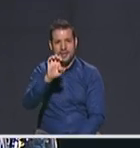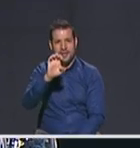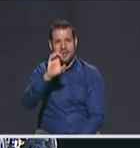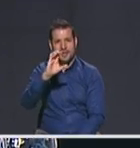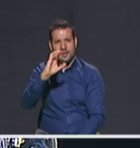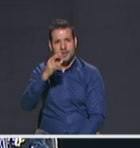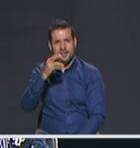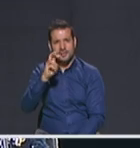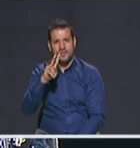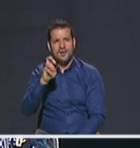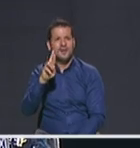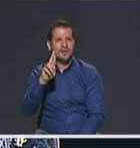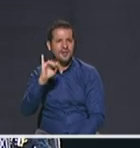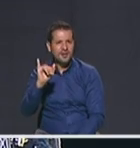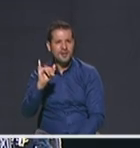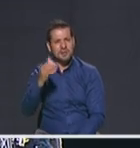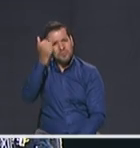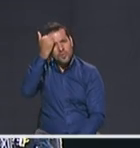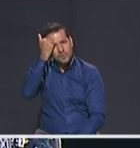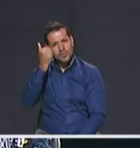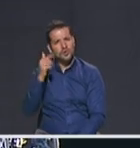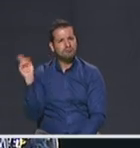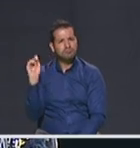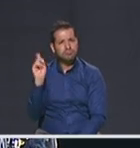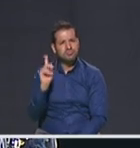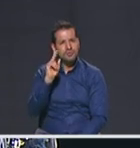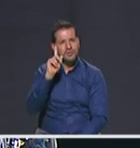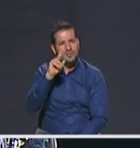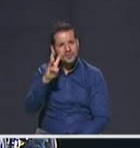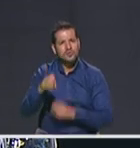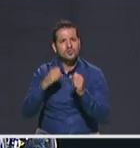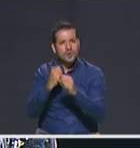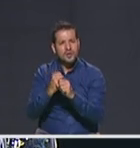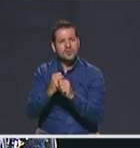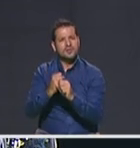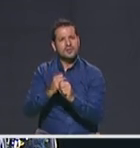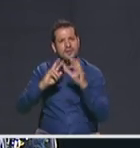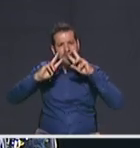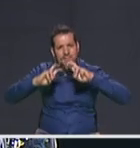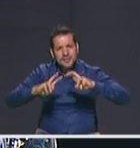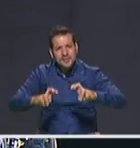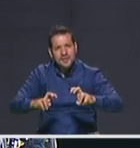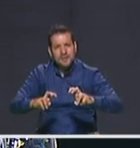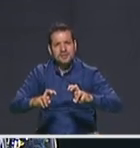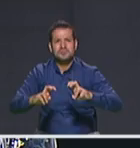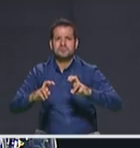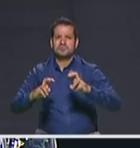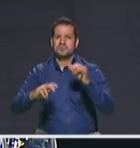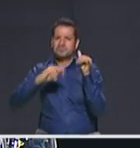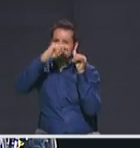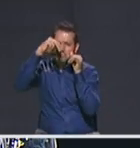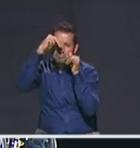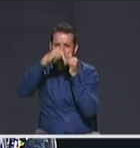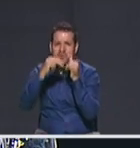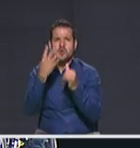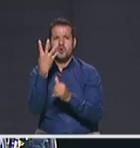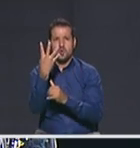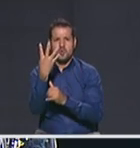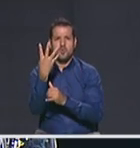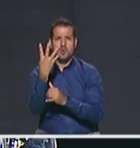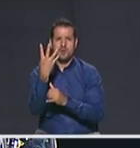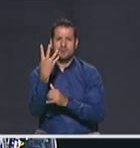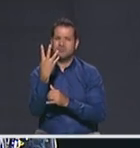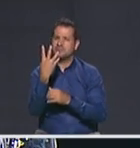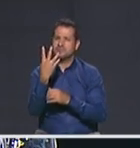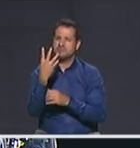profesor durante 18 años en investigación y epistemología, cuatro periodos continuos como concejal de